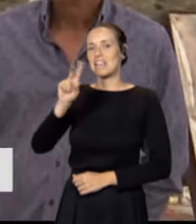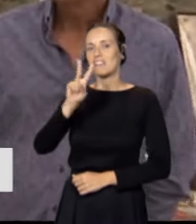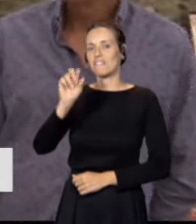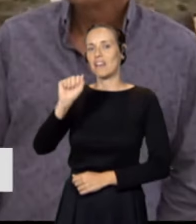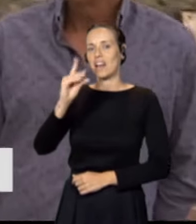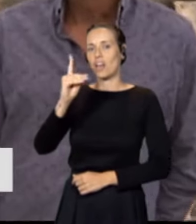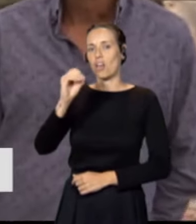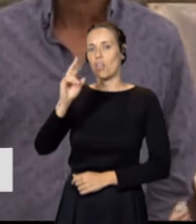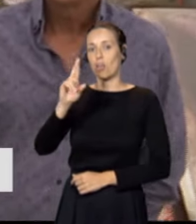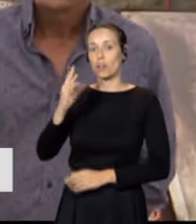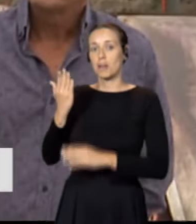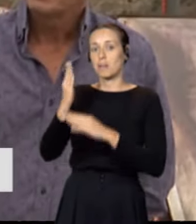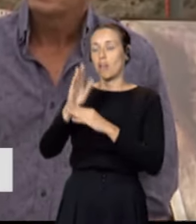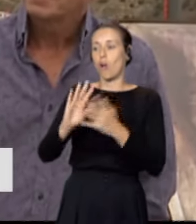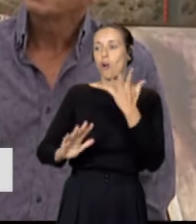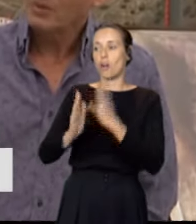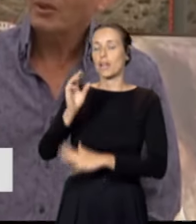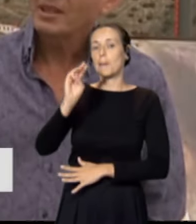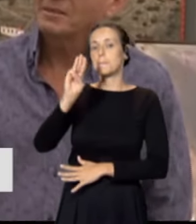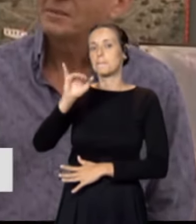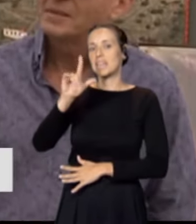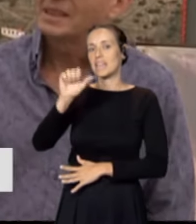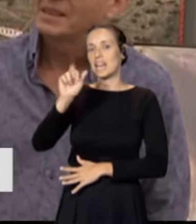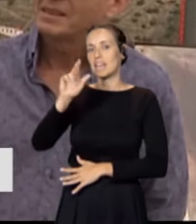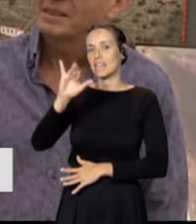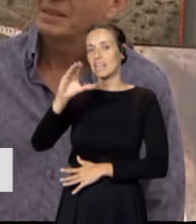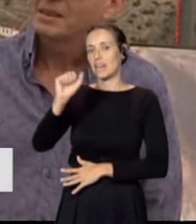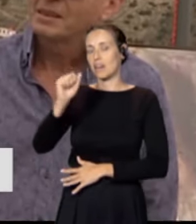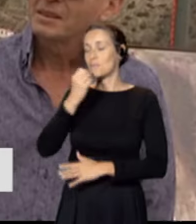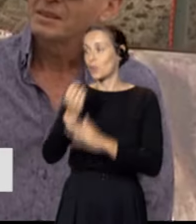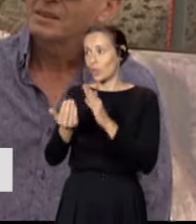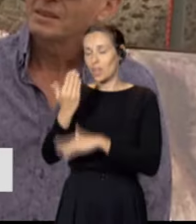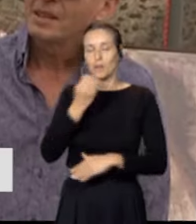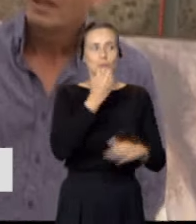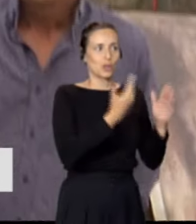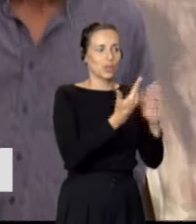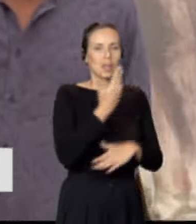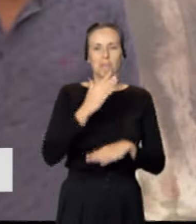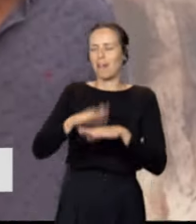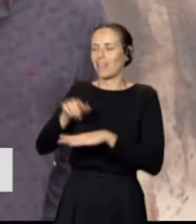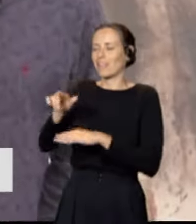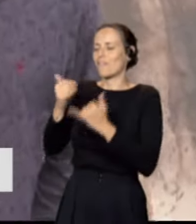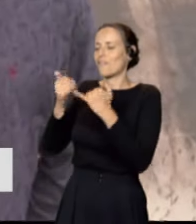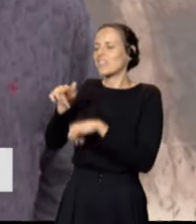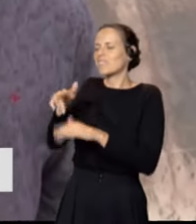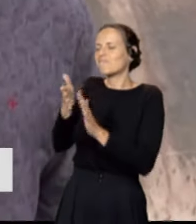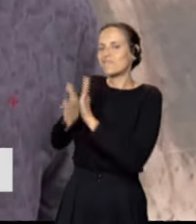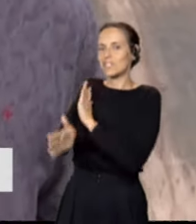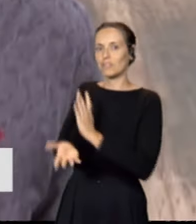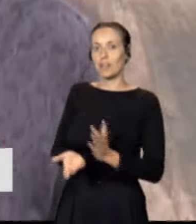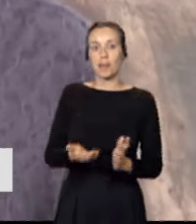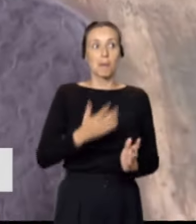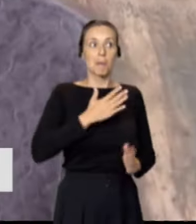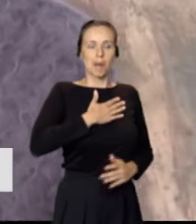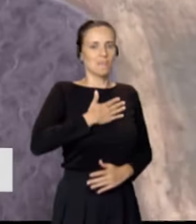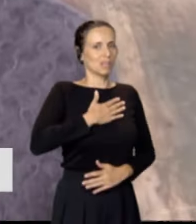representante de las hogueras de la Pilarica. Salvador, buenos días. Buenos días. ¿Para usted qué significa esta fiesta? Esta fiesta para mí significa